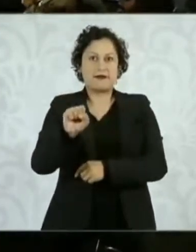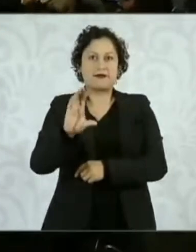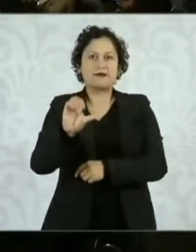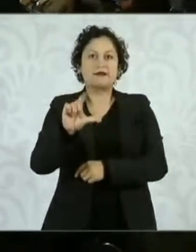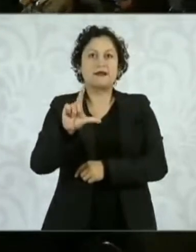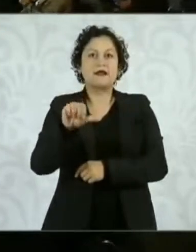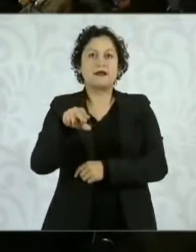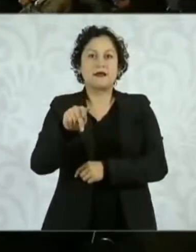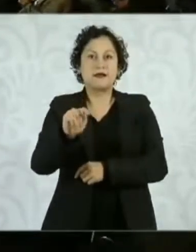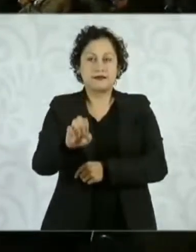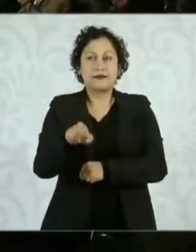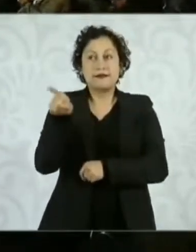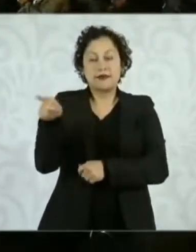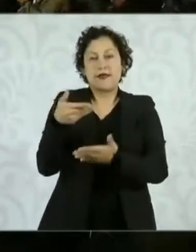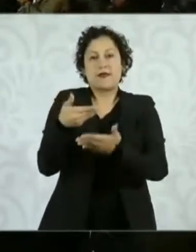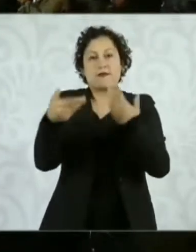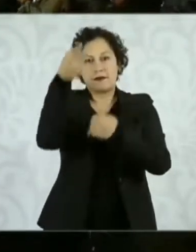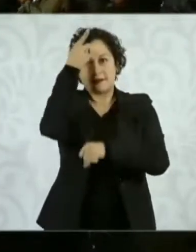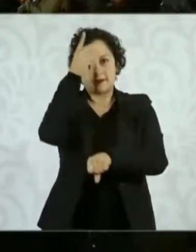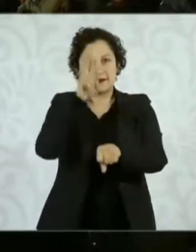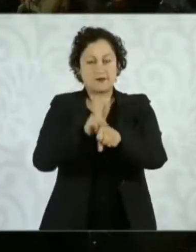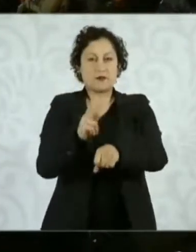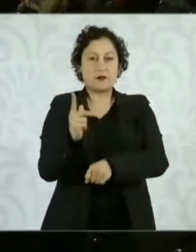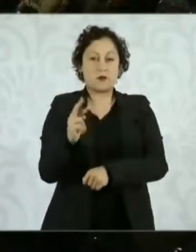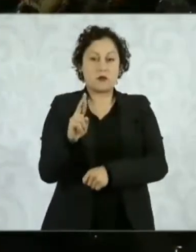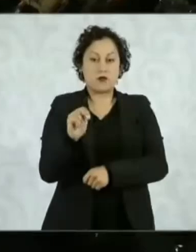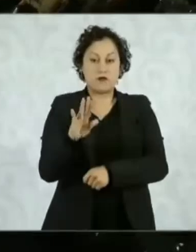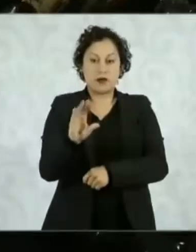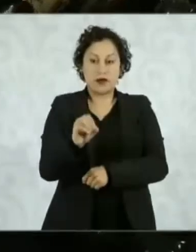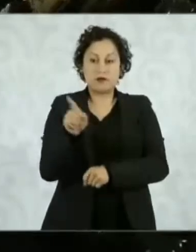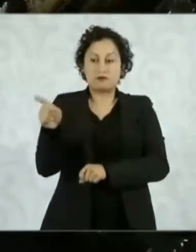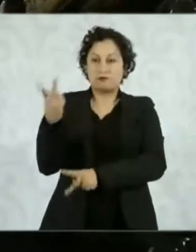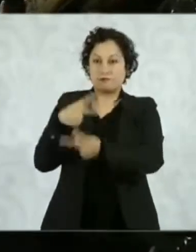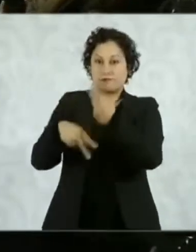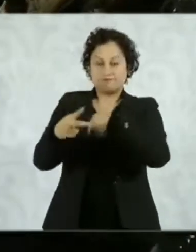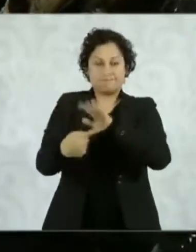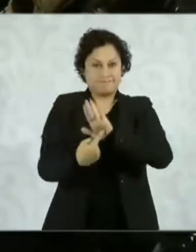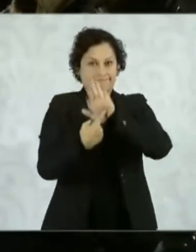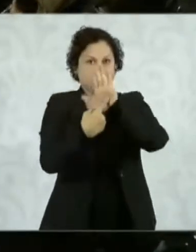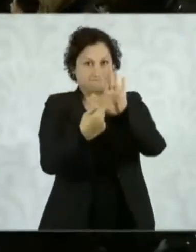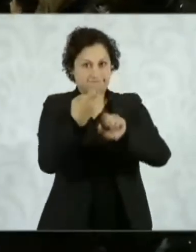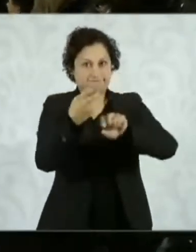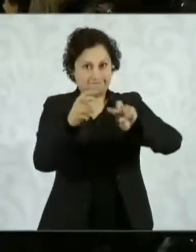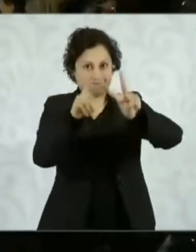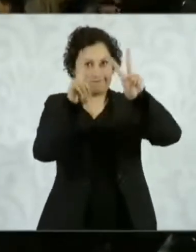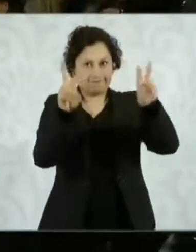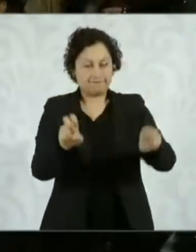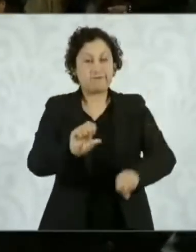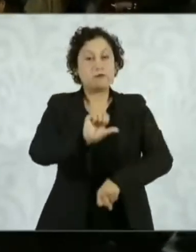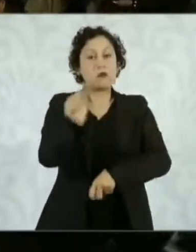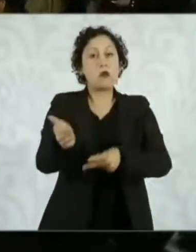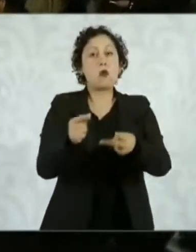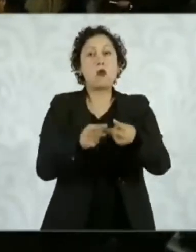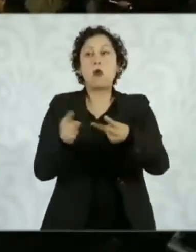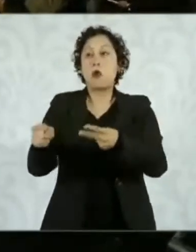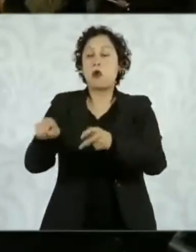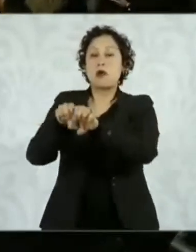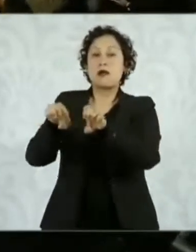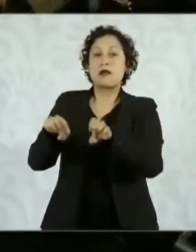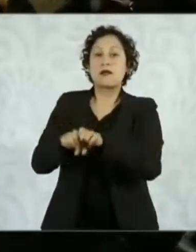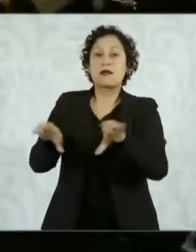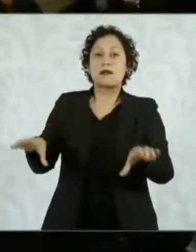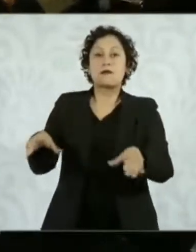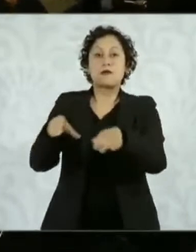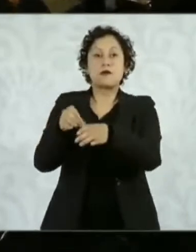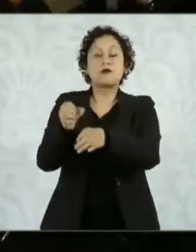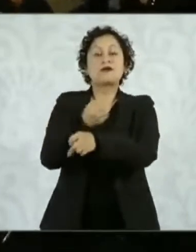director de Profeco y nos lo va a presentar. Y viene el equipo de la Secretaría de Agricultura y Desarrollo